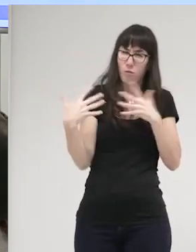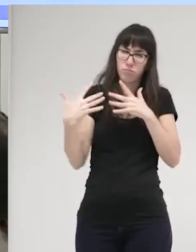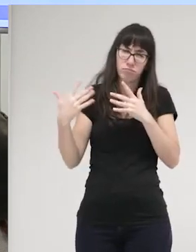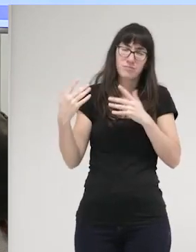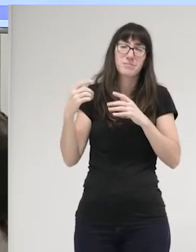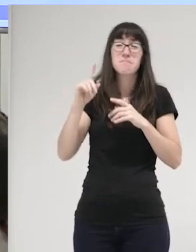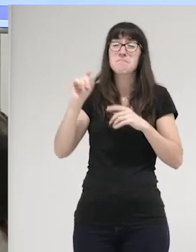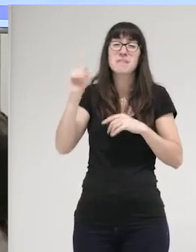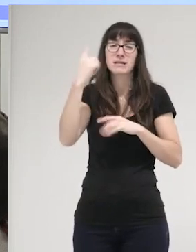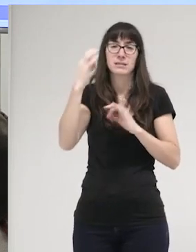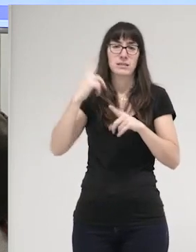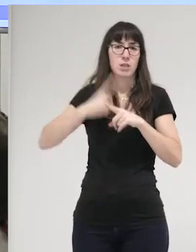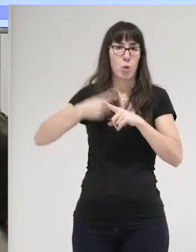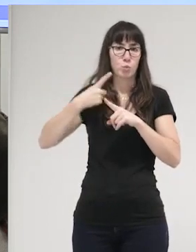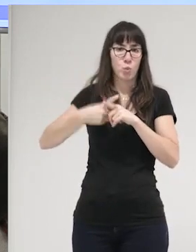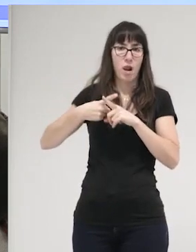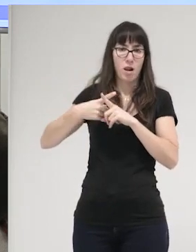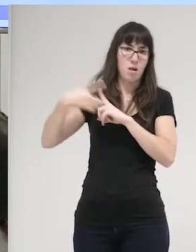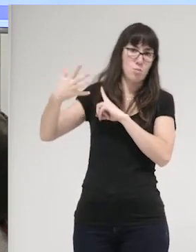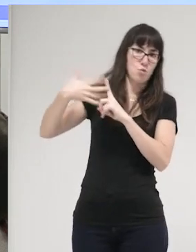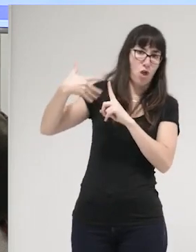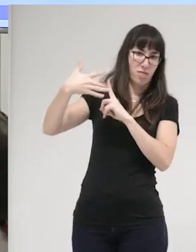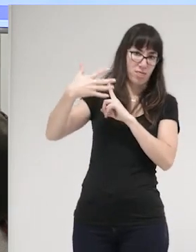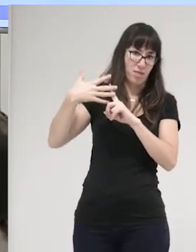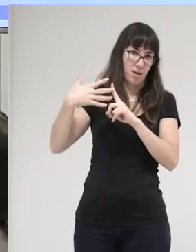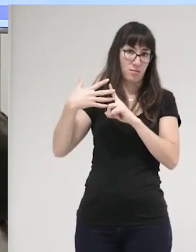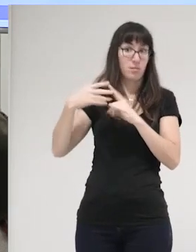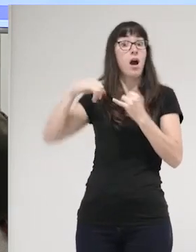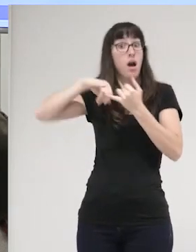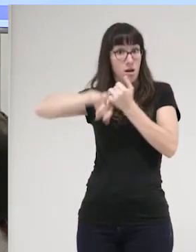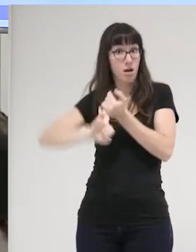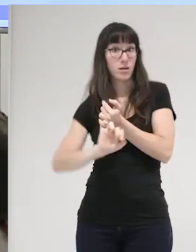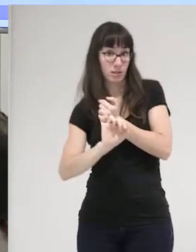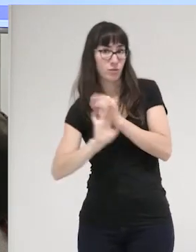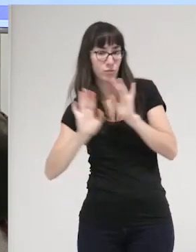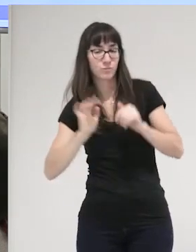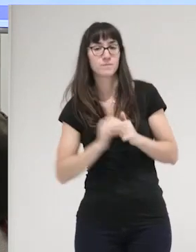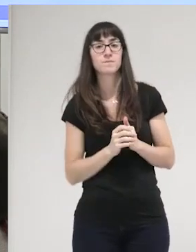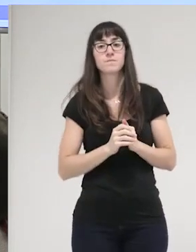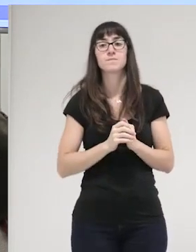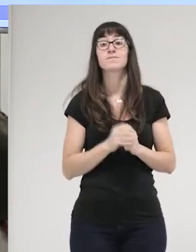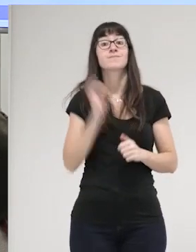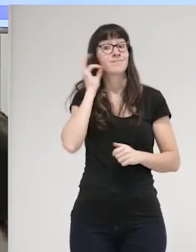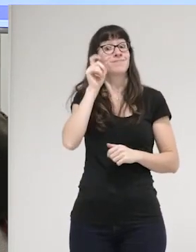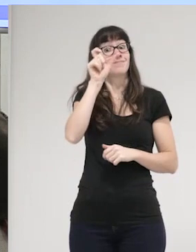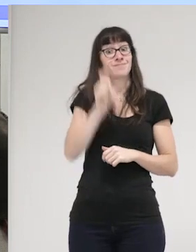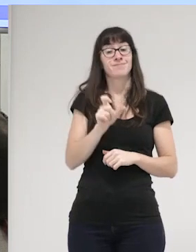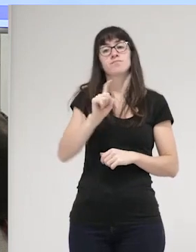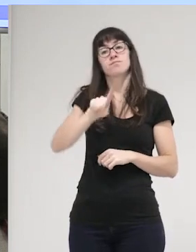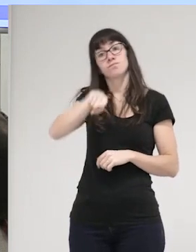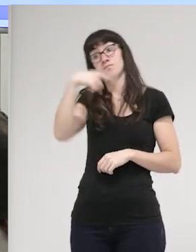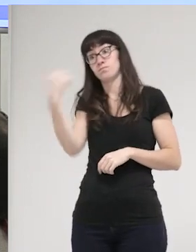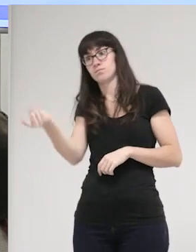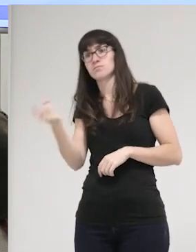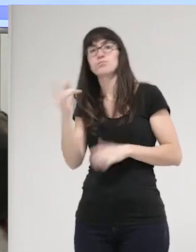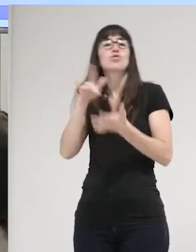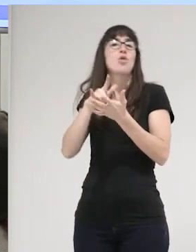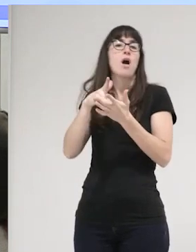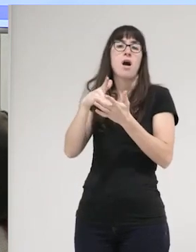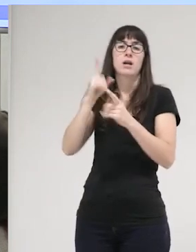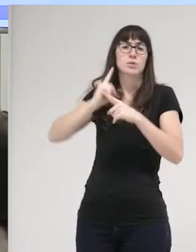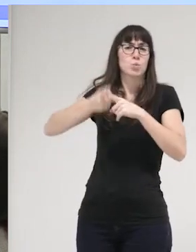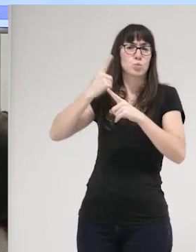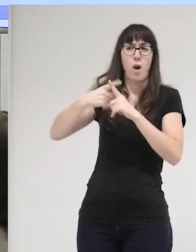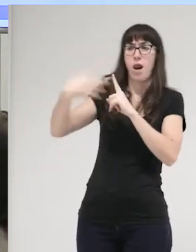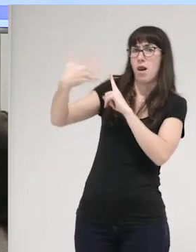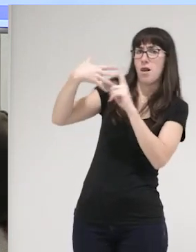violencia sexual en el ámbito del matrimonio vale ella le corta después de una agresión sexual